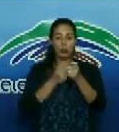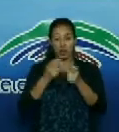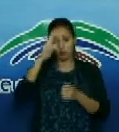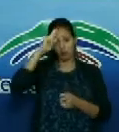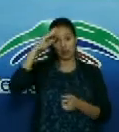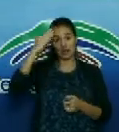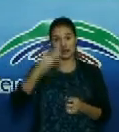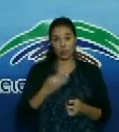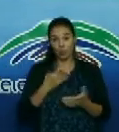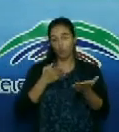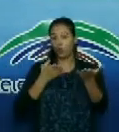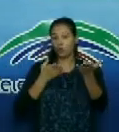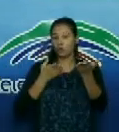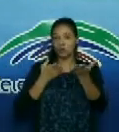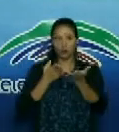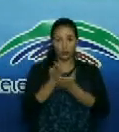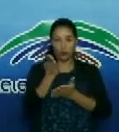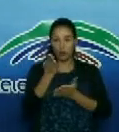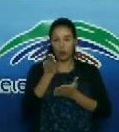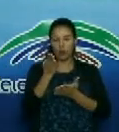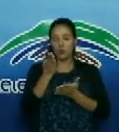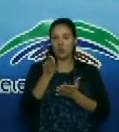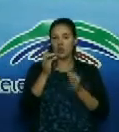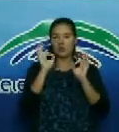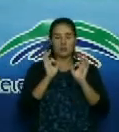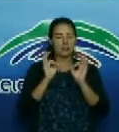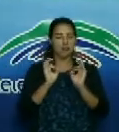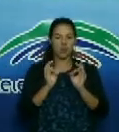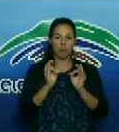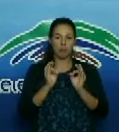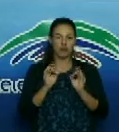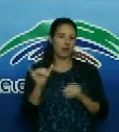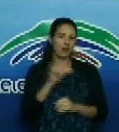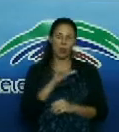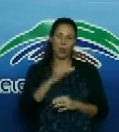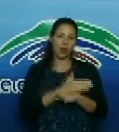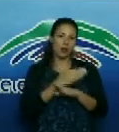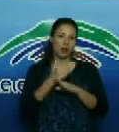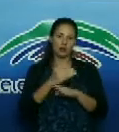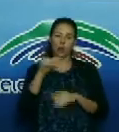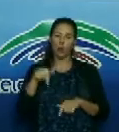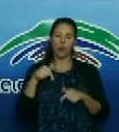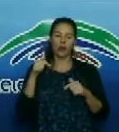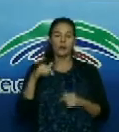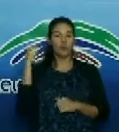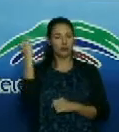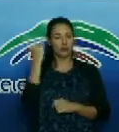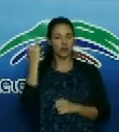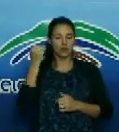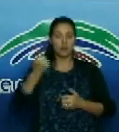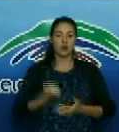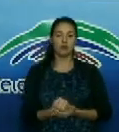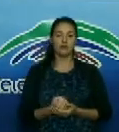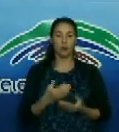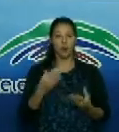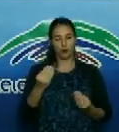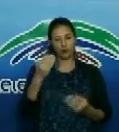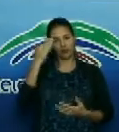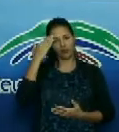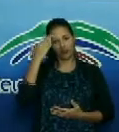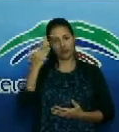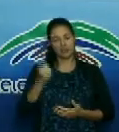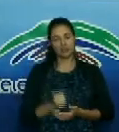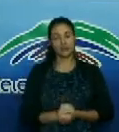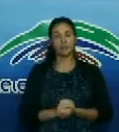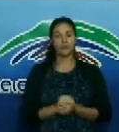pública cubana continúa en lo más alto en el prestigio a nivel internacional. Gracias nuevamente. Ayer yo decía que fue